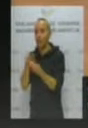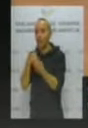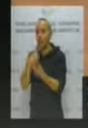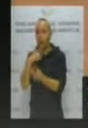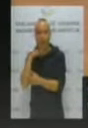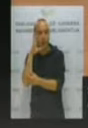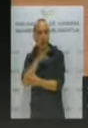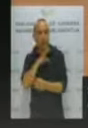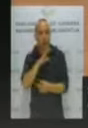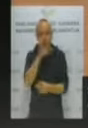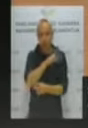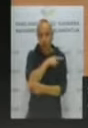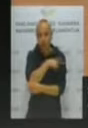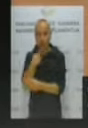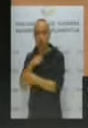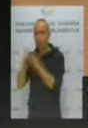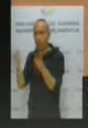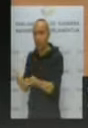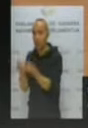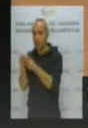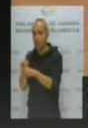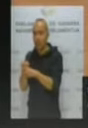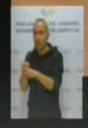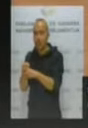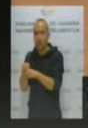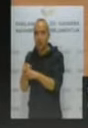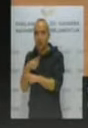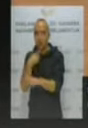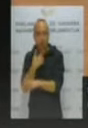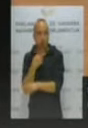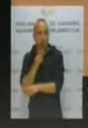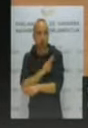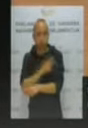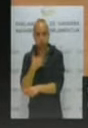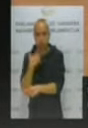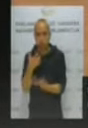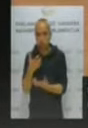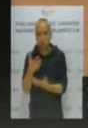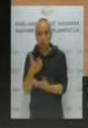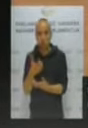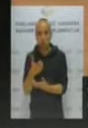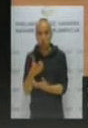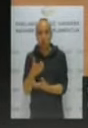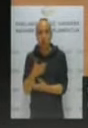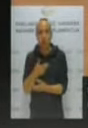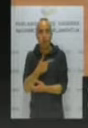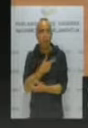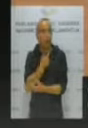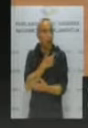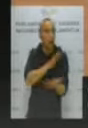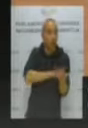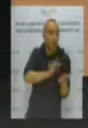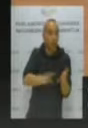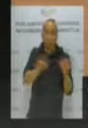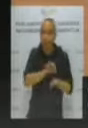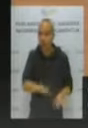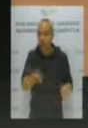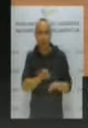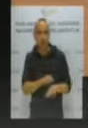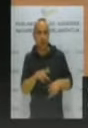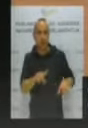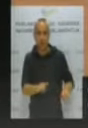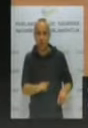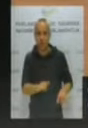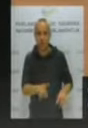esa ocultación palmaria en la que ha incurrido este gobierno y no lo hizo. Por lo tanto, es una prueba más